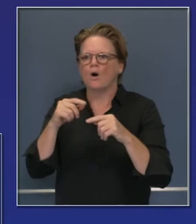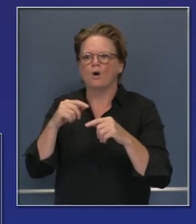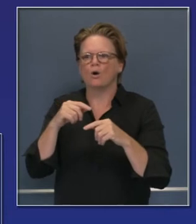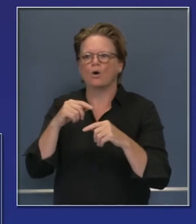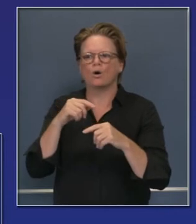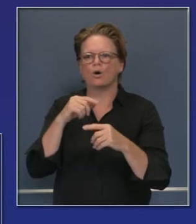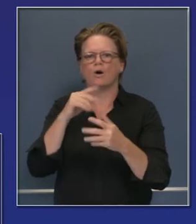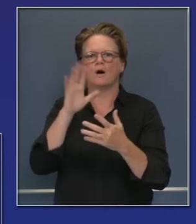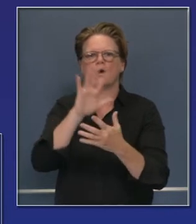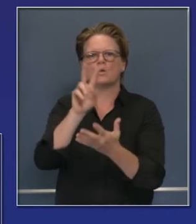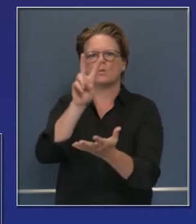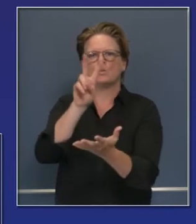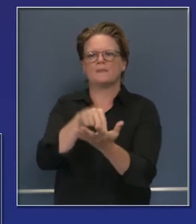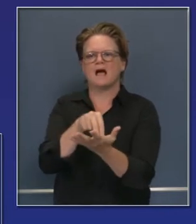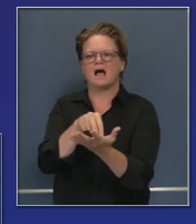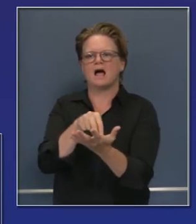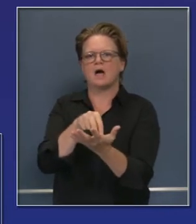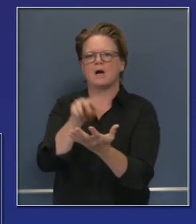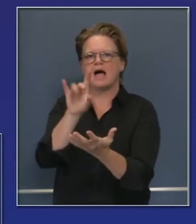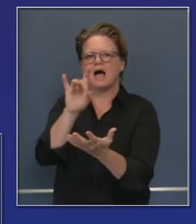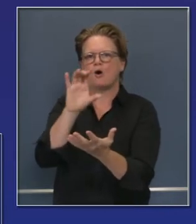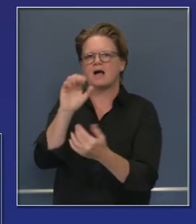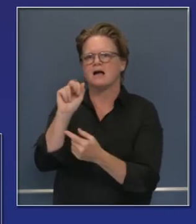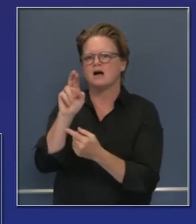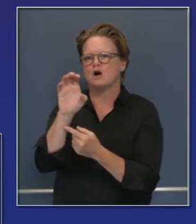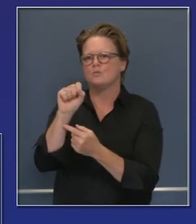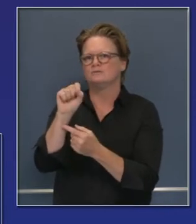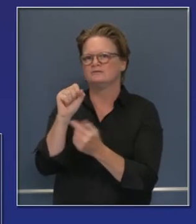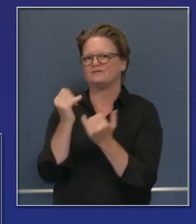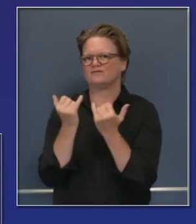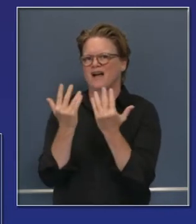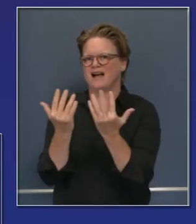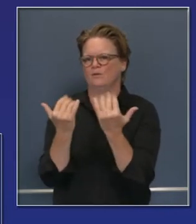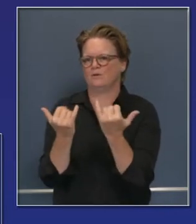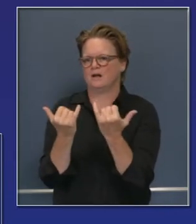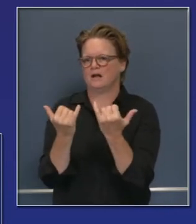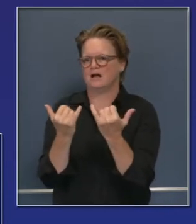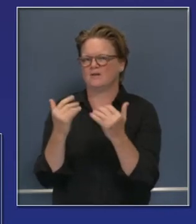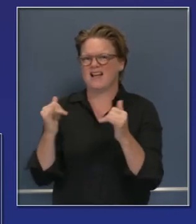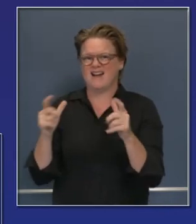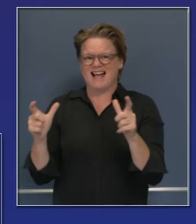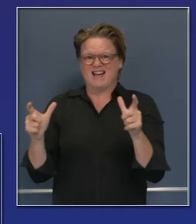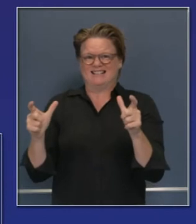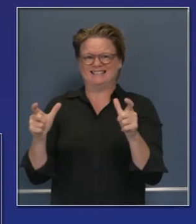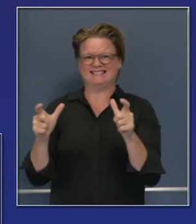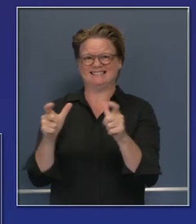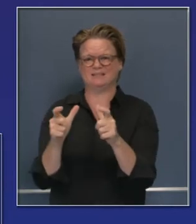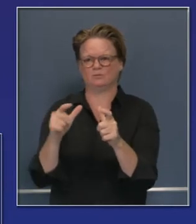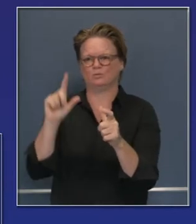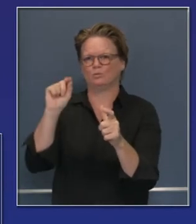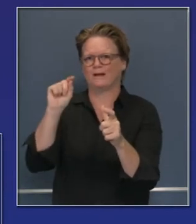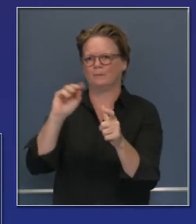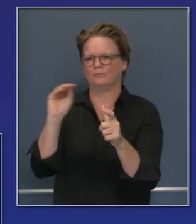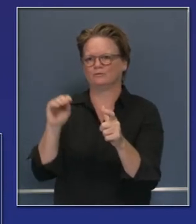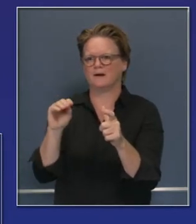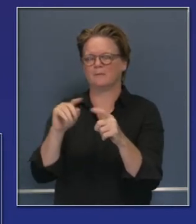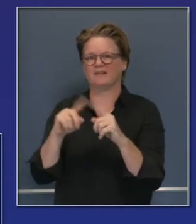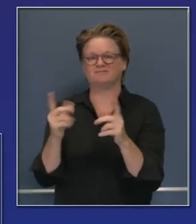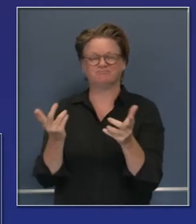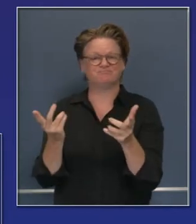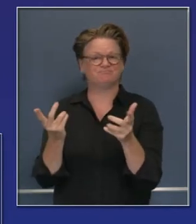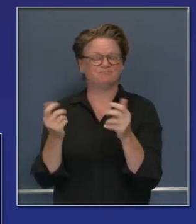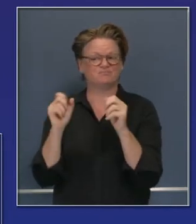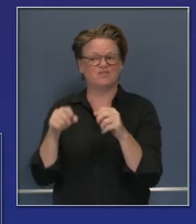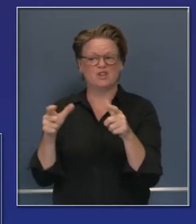Doscientos ochenta mil acres, perdón, dos mil ochocientos, dos punto ocho mil